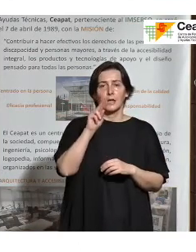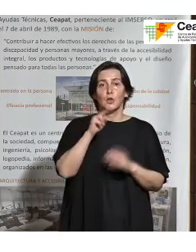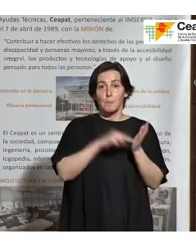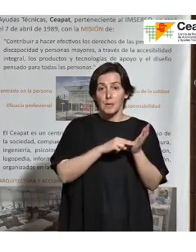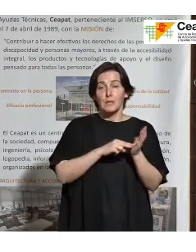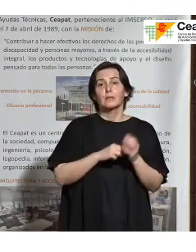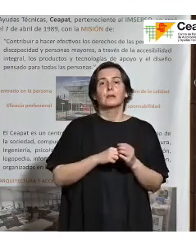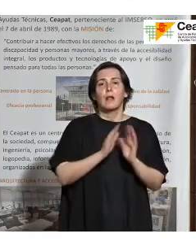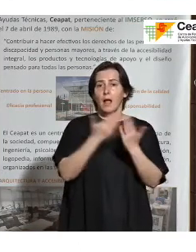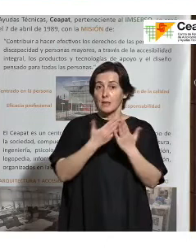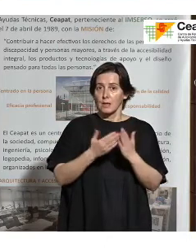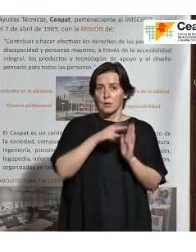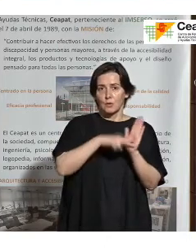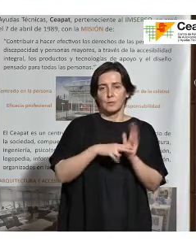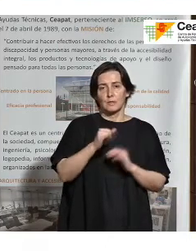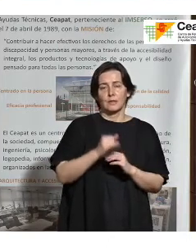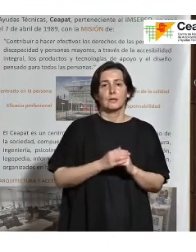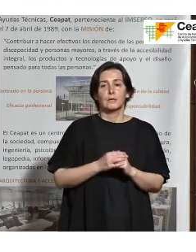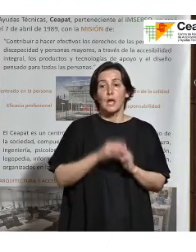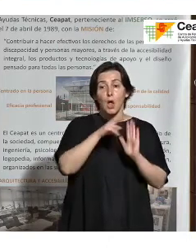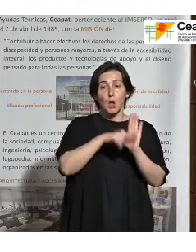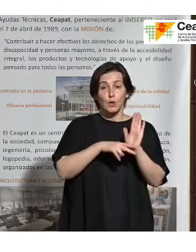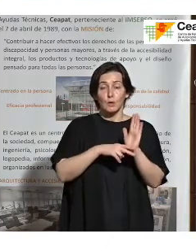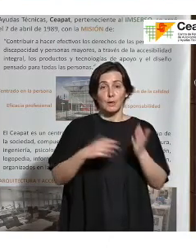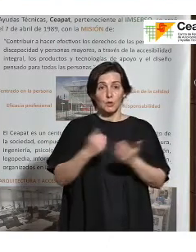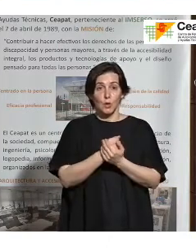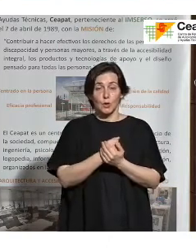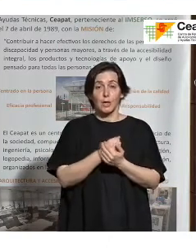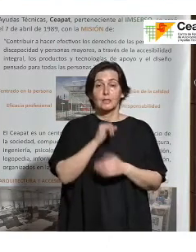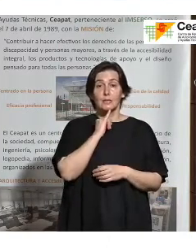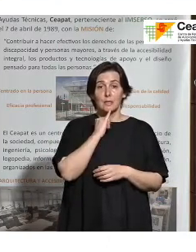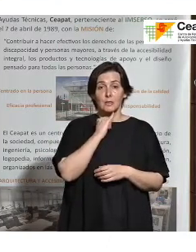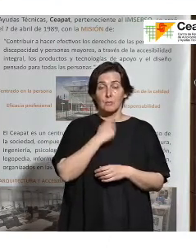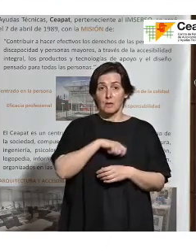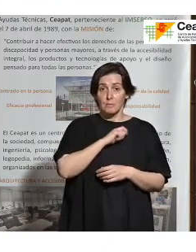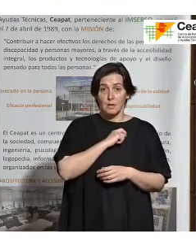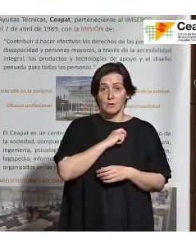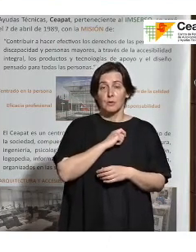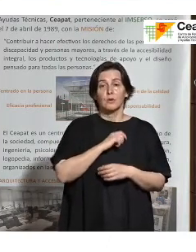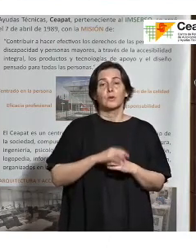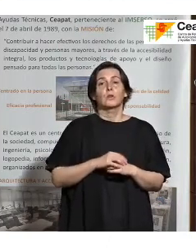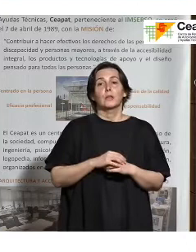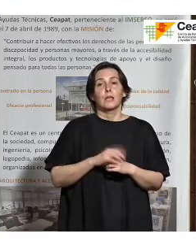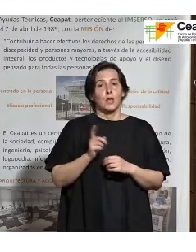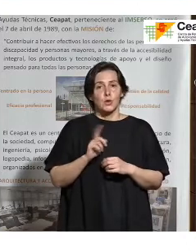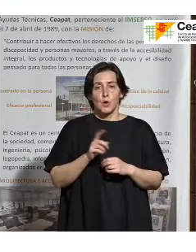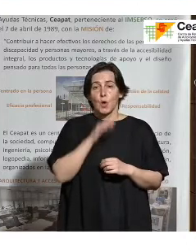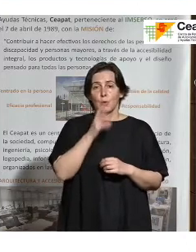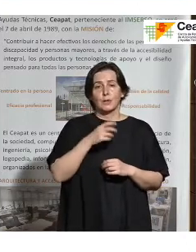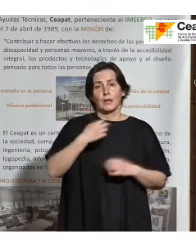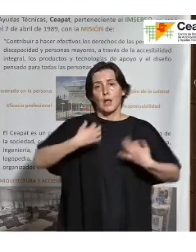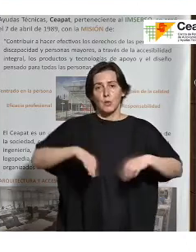en catálogo. No todas las normas están en español, porque las normas europeas y las internacionales se hacen en inglés.